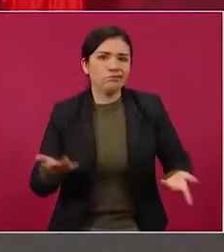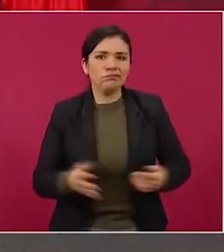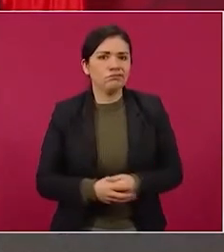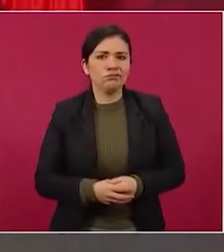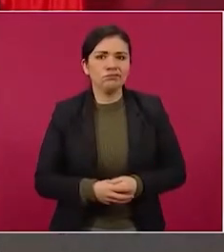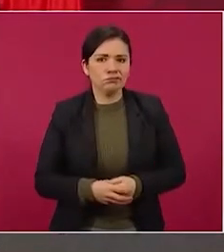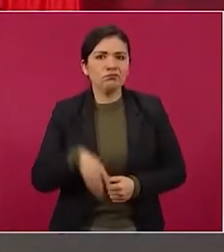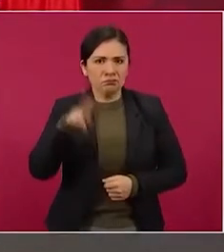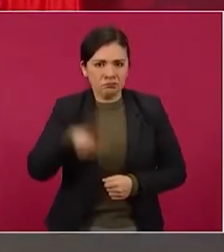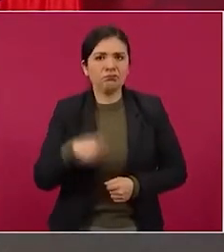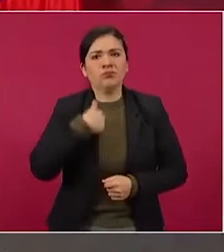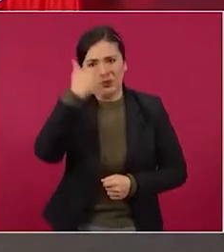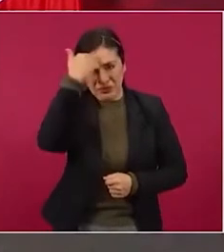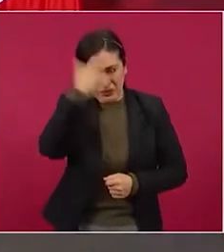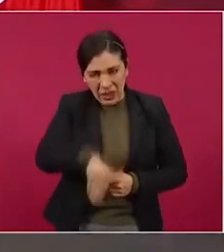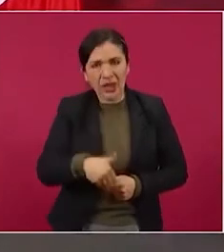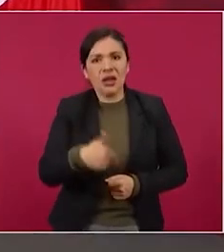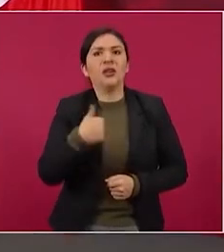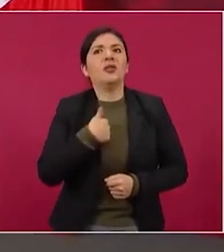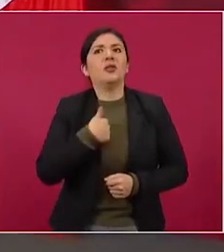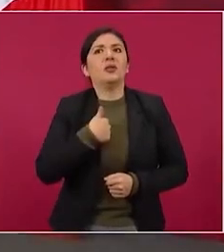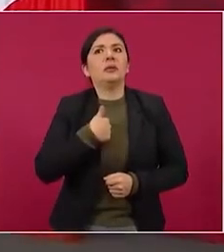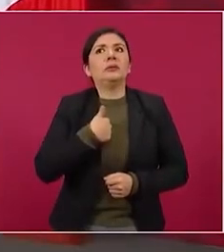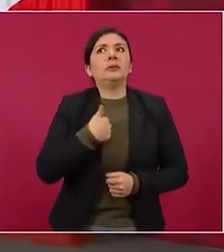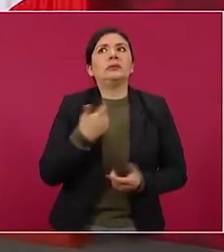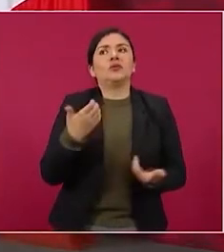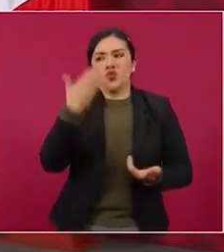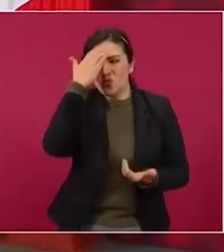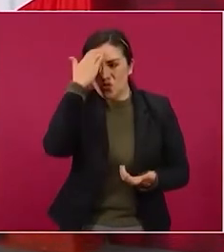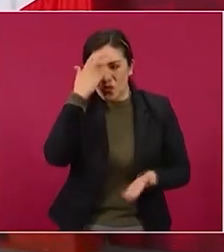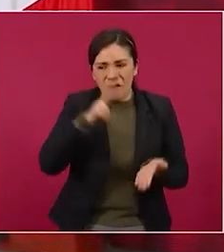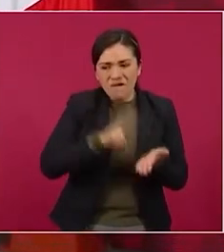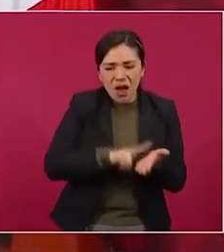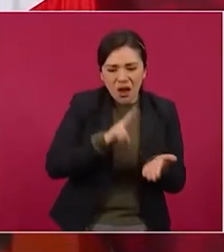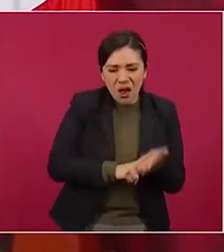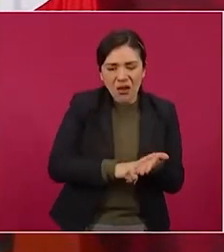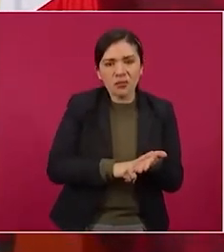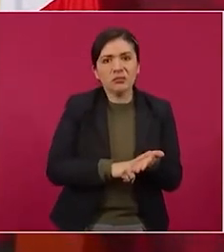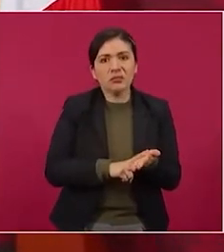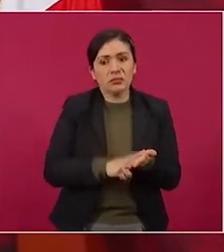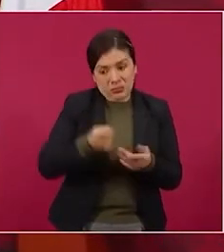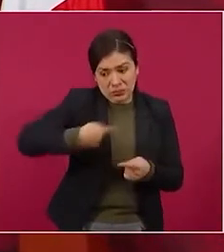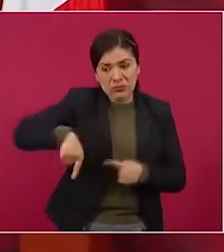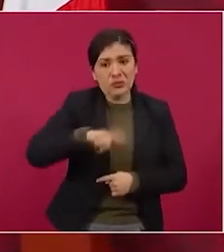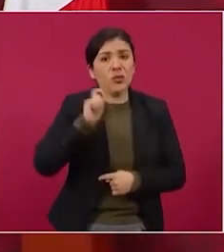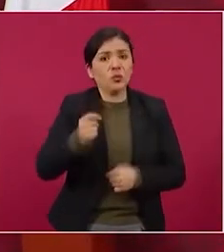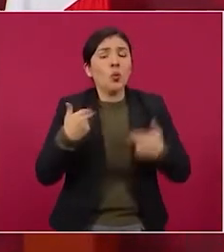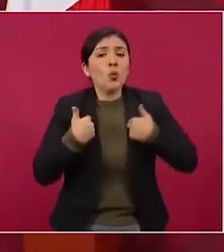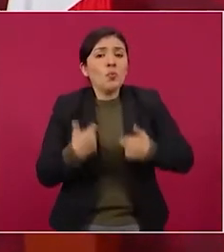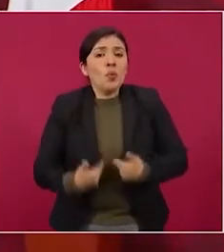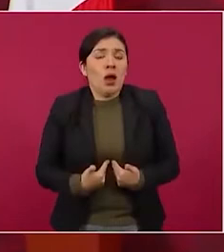convicciones tenemos principios sobre todo somos humanistas